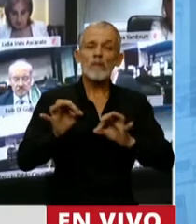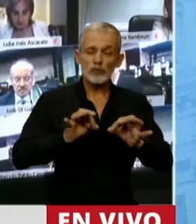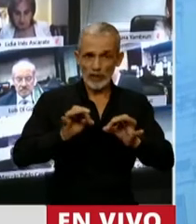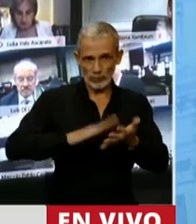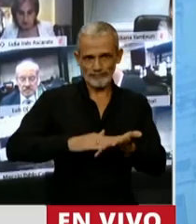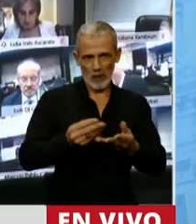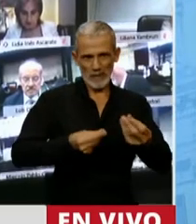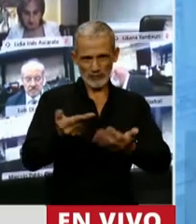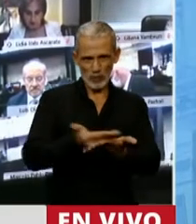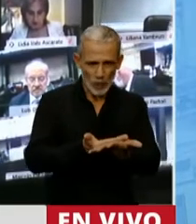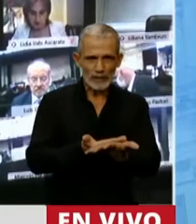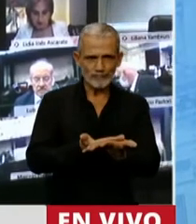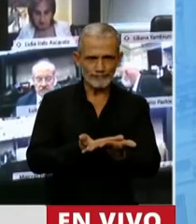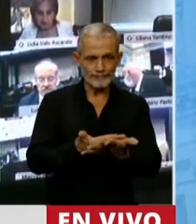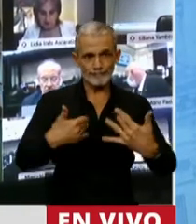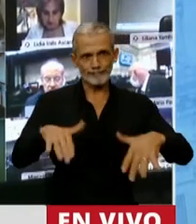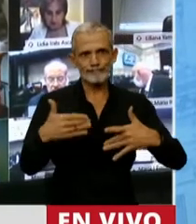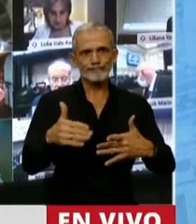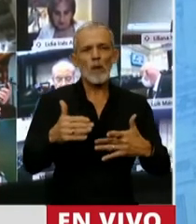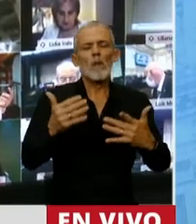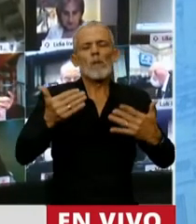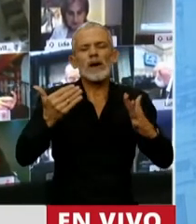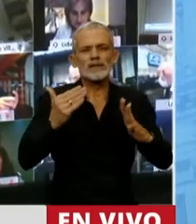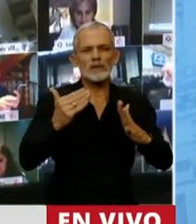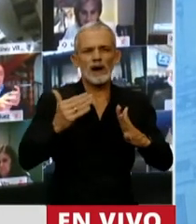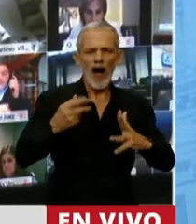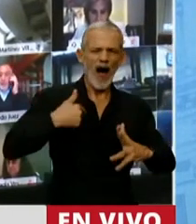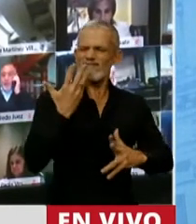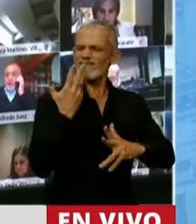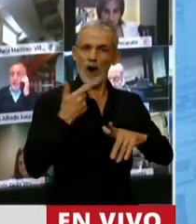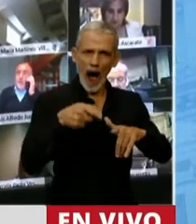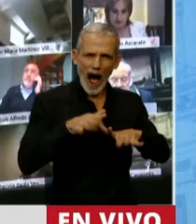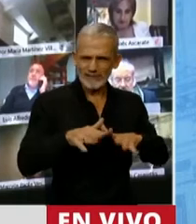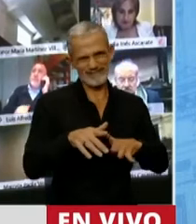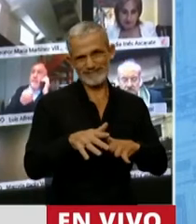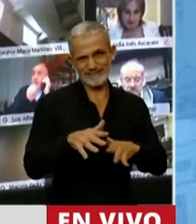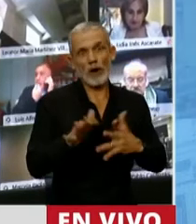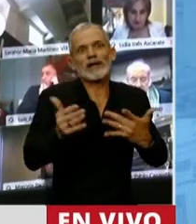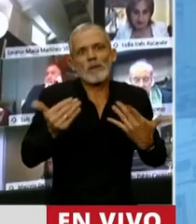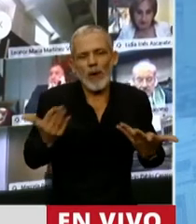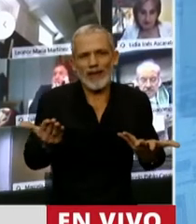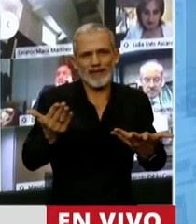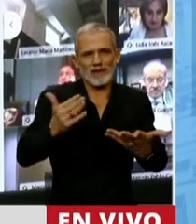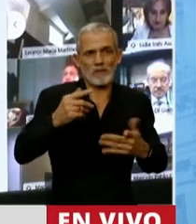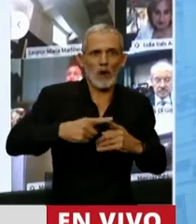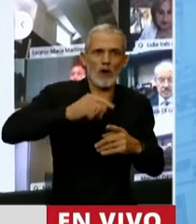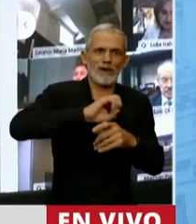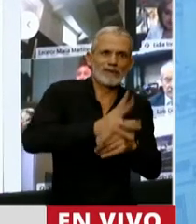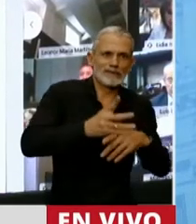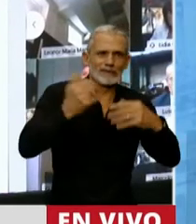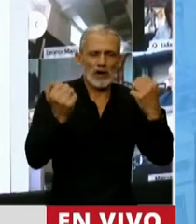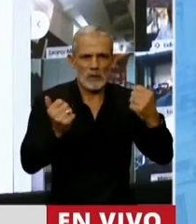es el presupuesto posible, no el presupuesto ideal. Pero aún así, debo